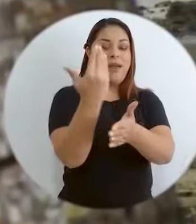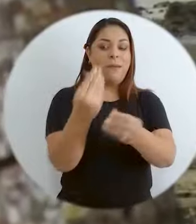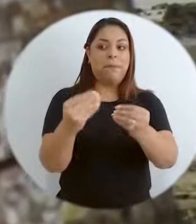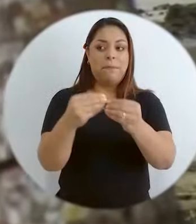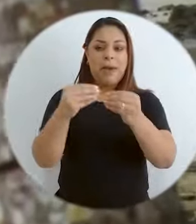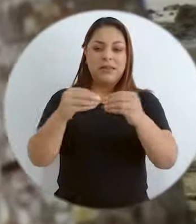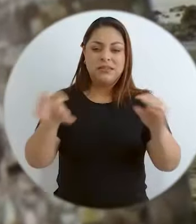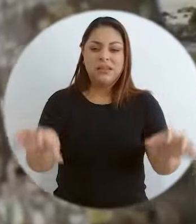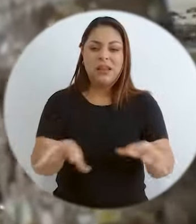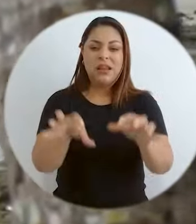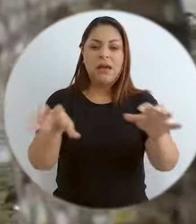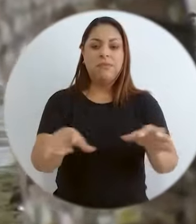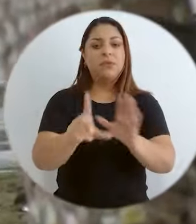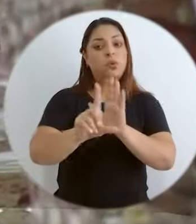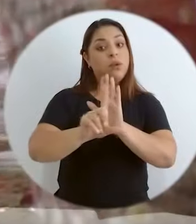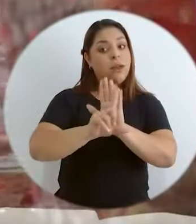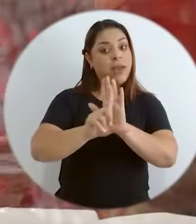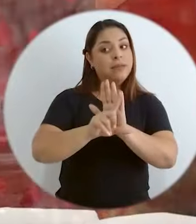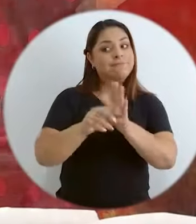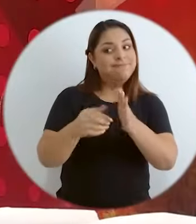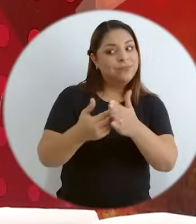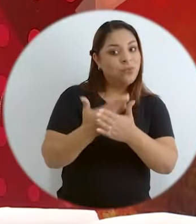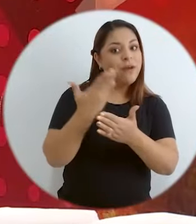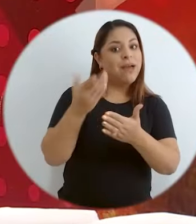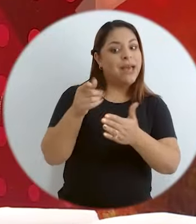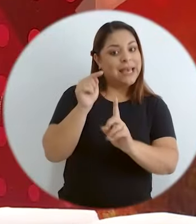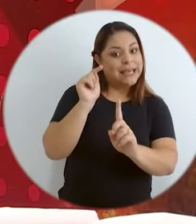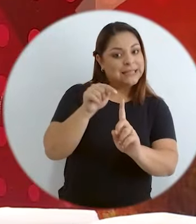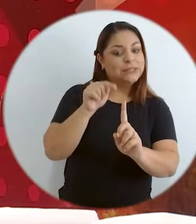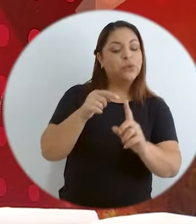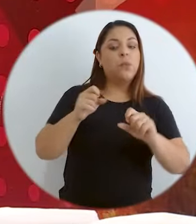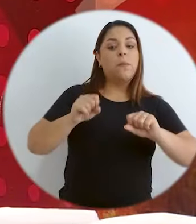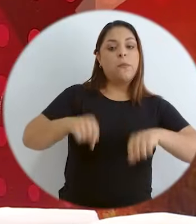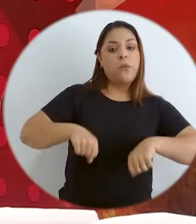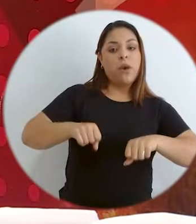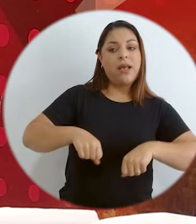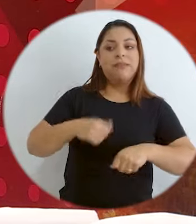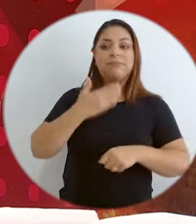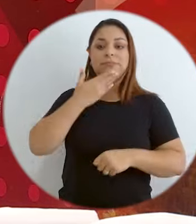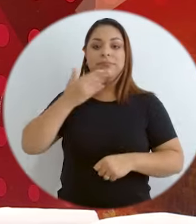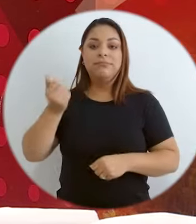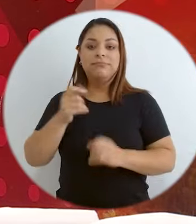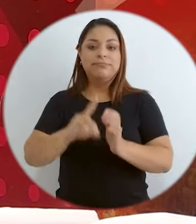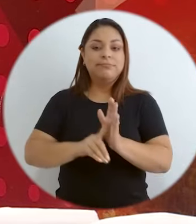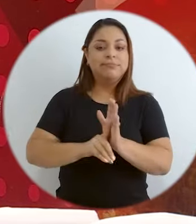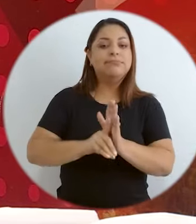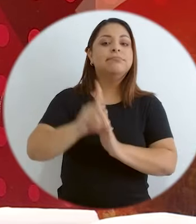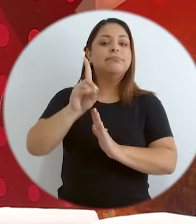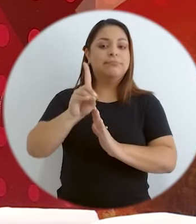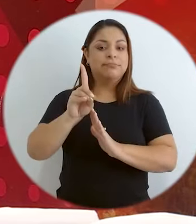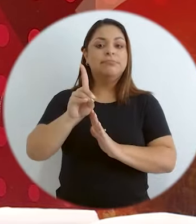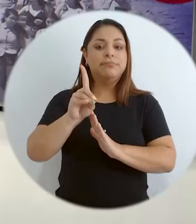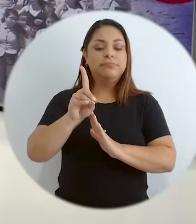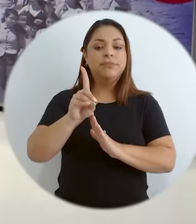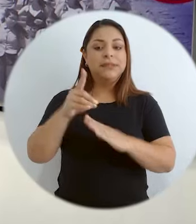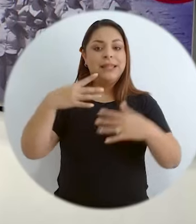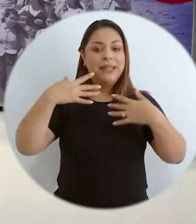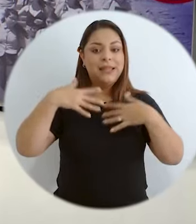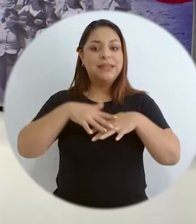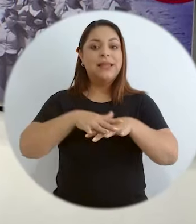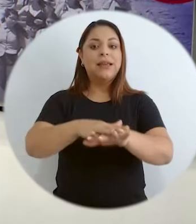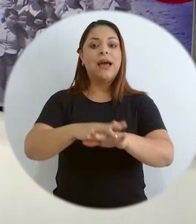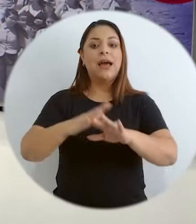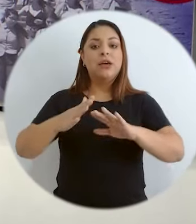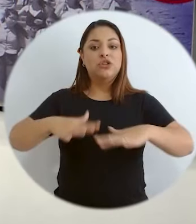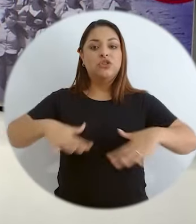más dinámica, más moderna y en una ley que posibilite también un